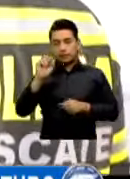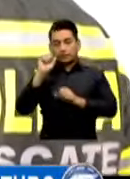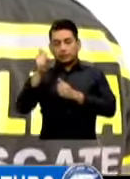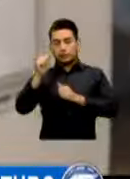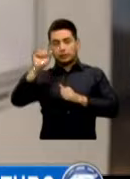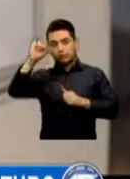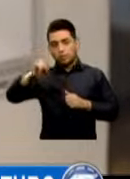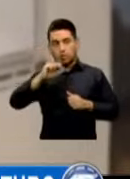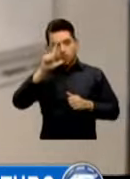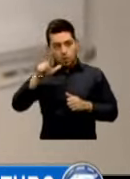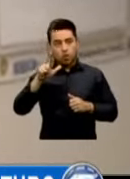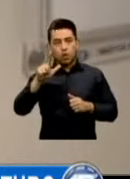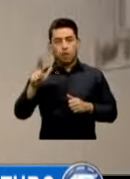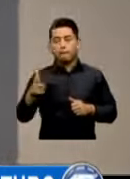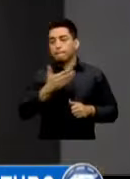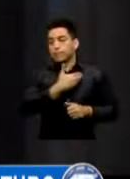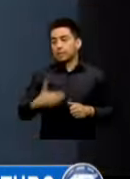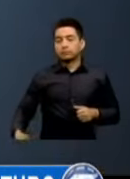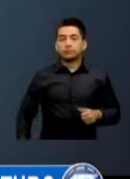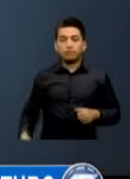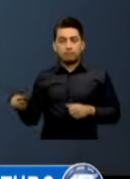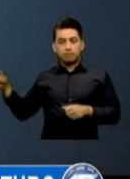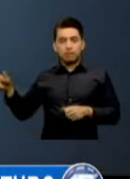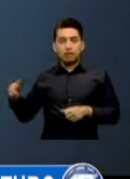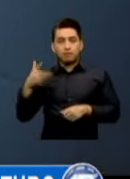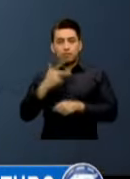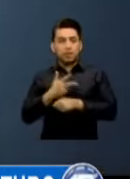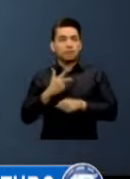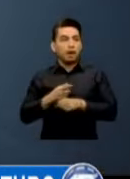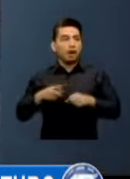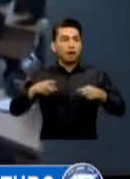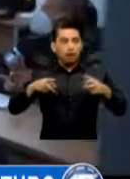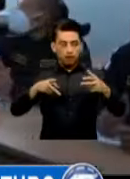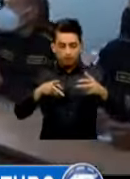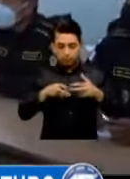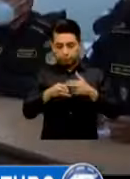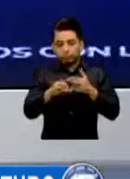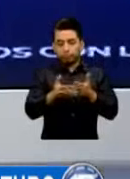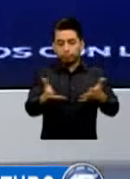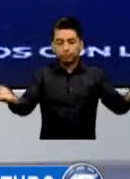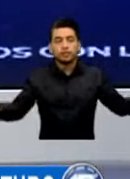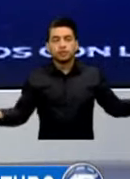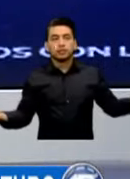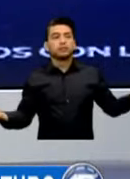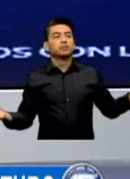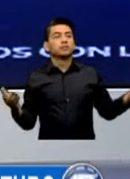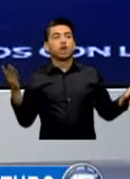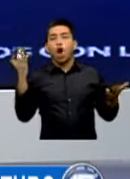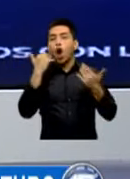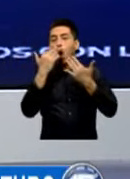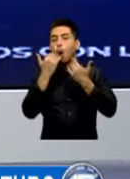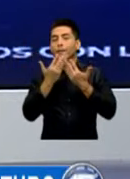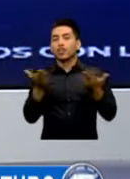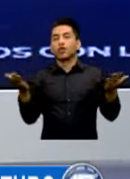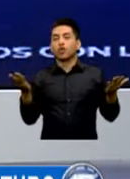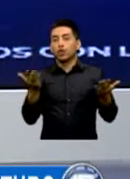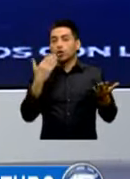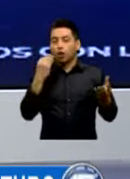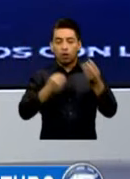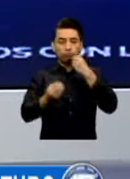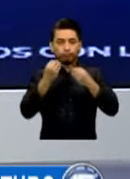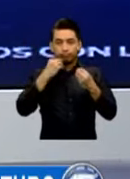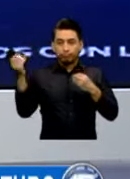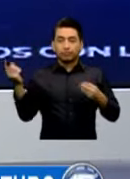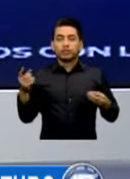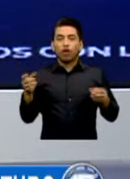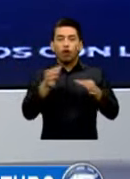El Presidente De Guatemala Va A Inaugurar Los Dos Primeros Comedores En La Comisaría 11 Y La Comisaría 16